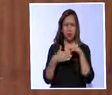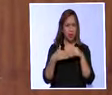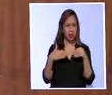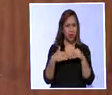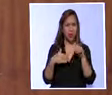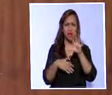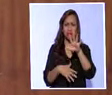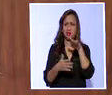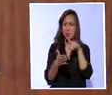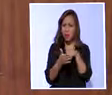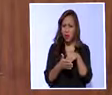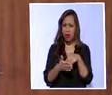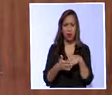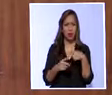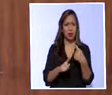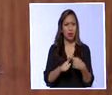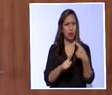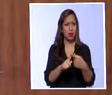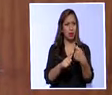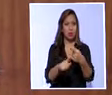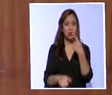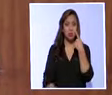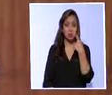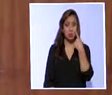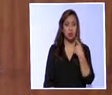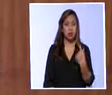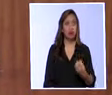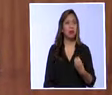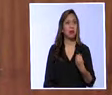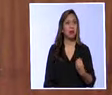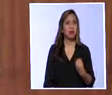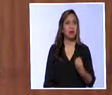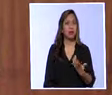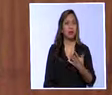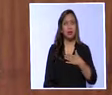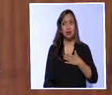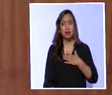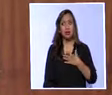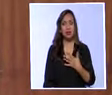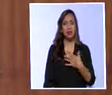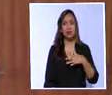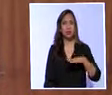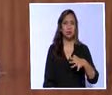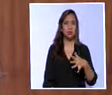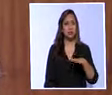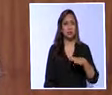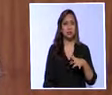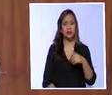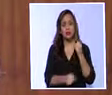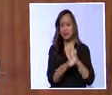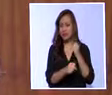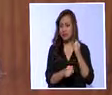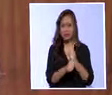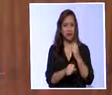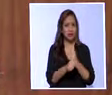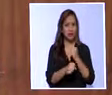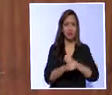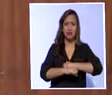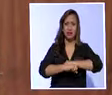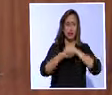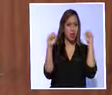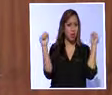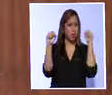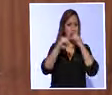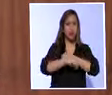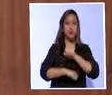3 mil dólares y mientras mi papi a lo mucho podía juntar así, sacándose, trabajando día y noche,